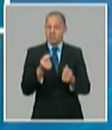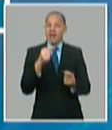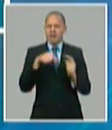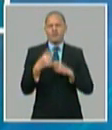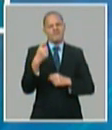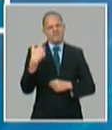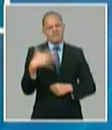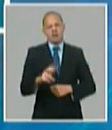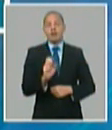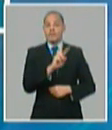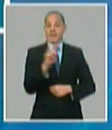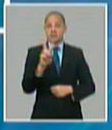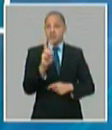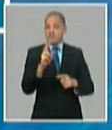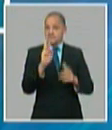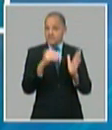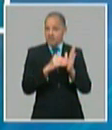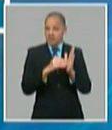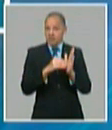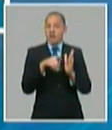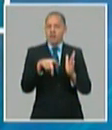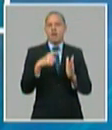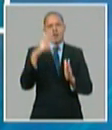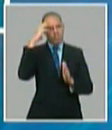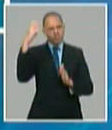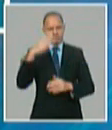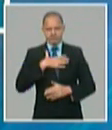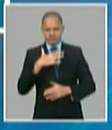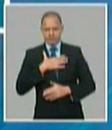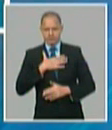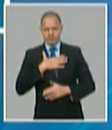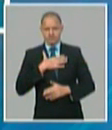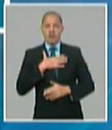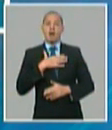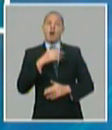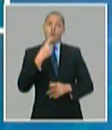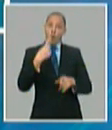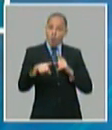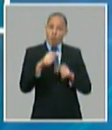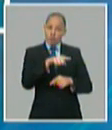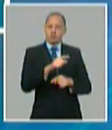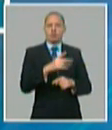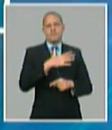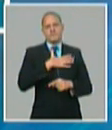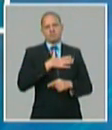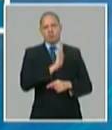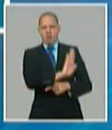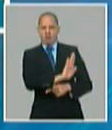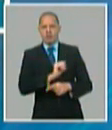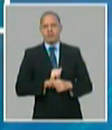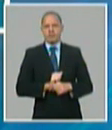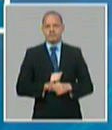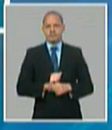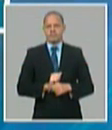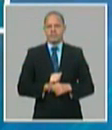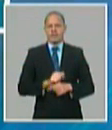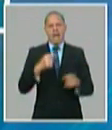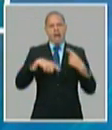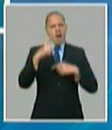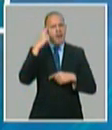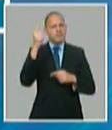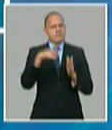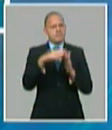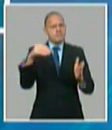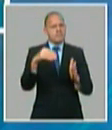ellos 22.000 en el sector estatal y 10.000 en el no estatal es verdad que en medio de la situación que tiene la economía uno pudiera decir ¿y cómo nos arreglamos para crecer en